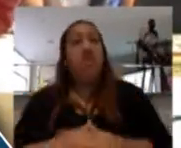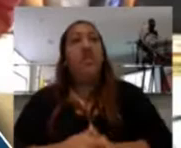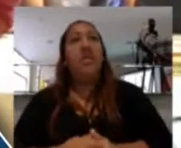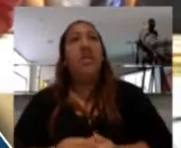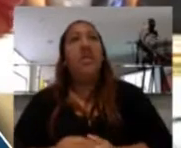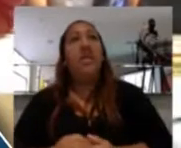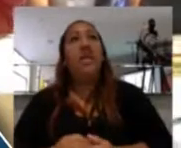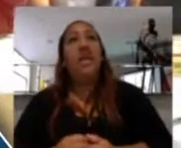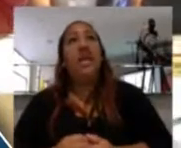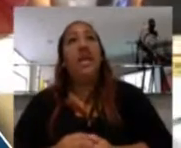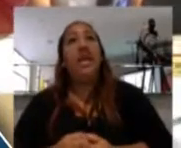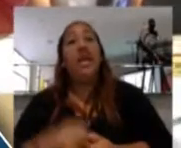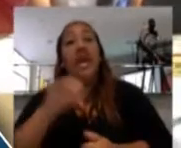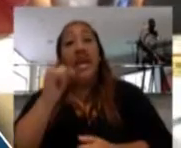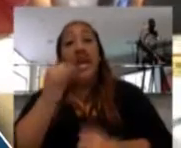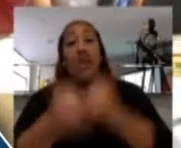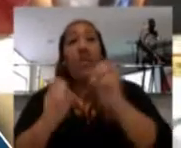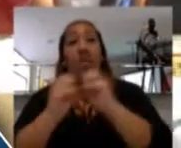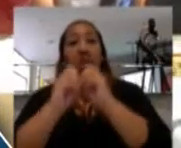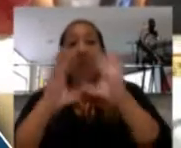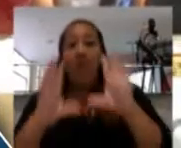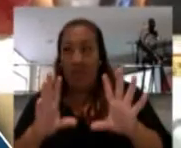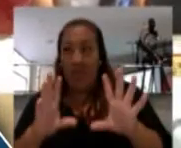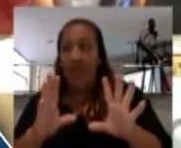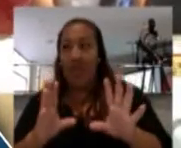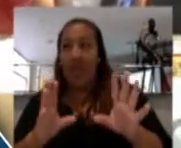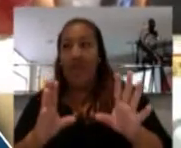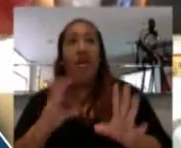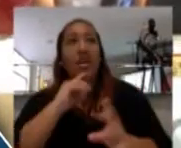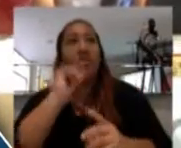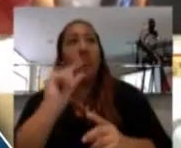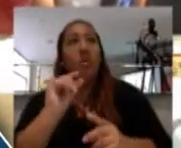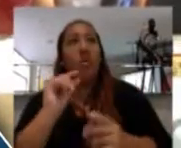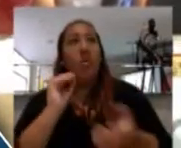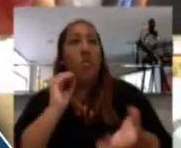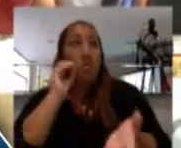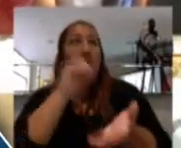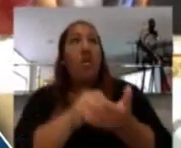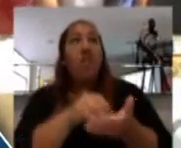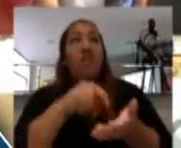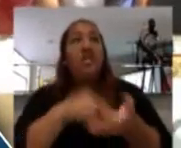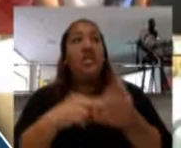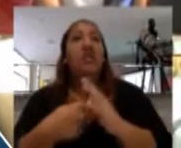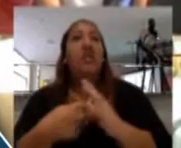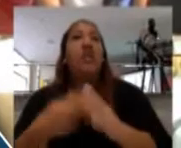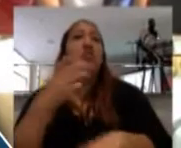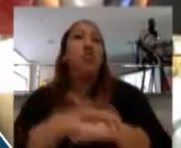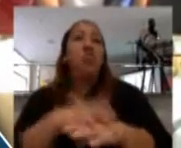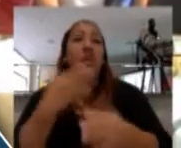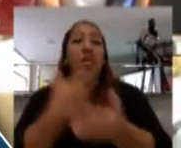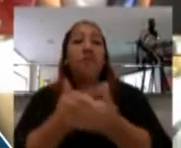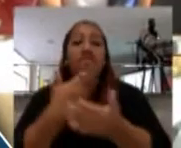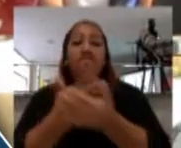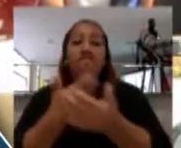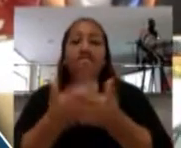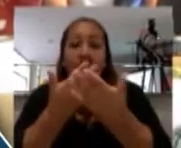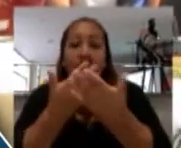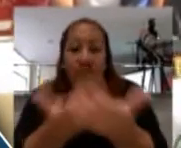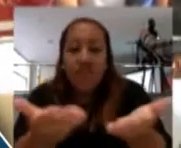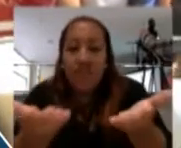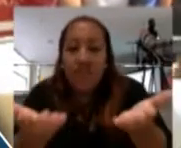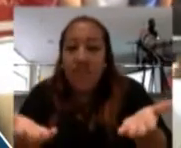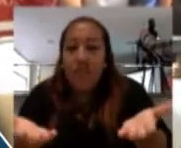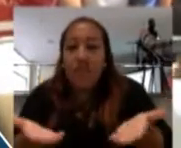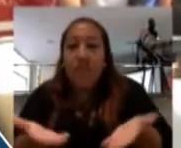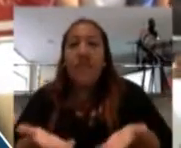Y finalmente, el último día de actividades fue un poco poner, digamos, sobre la mesa a todas las cosas que se habían